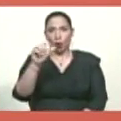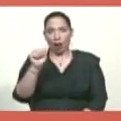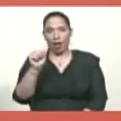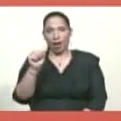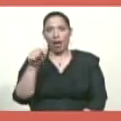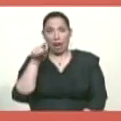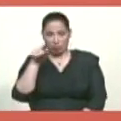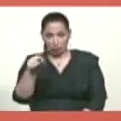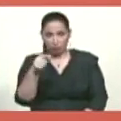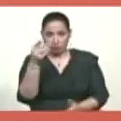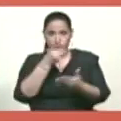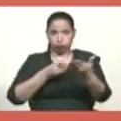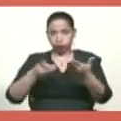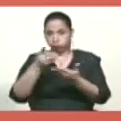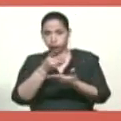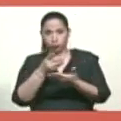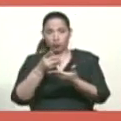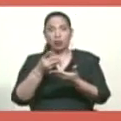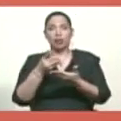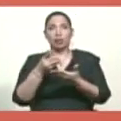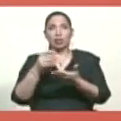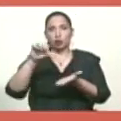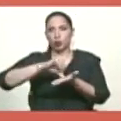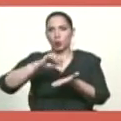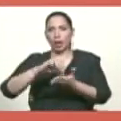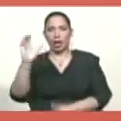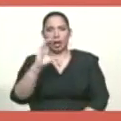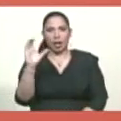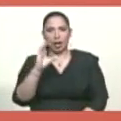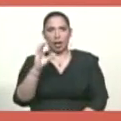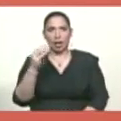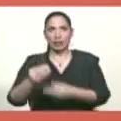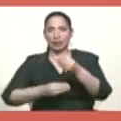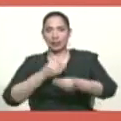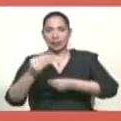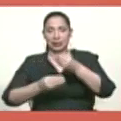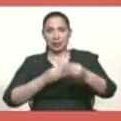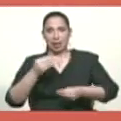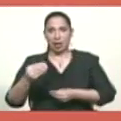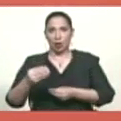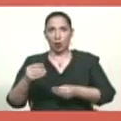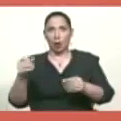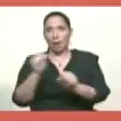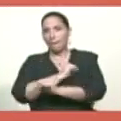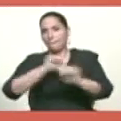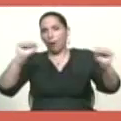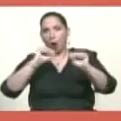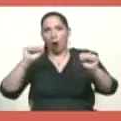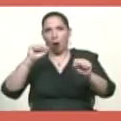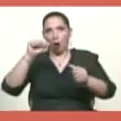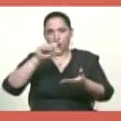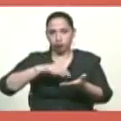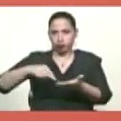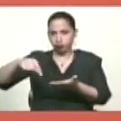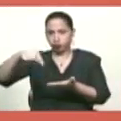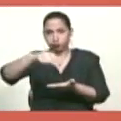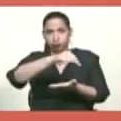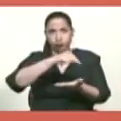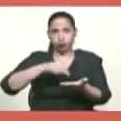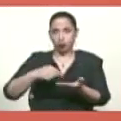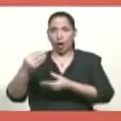ciudad de Caracas se establecieron los puntos de bombardeo que Julio Borges proponía para la acción militar